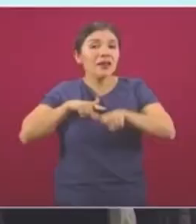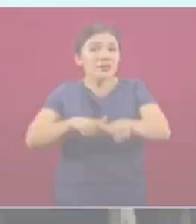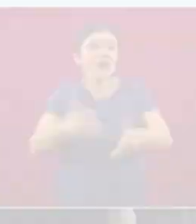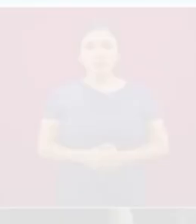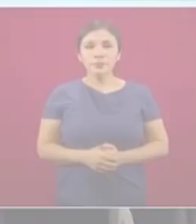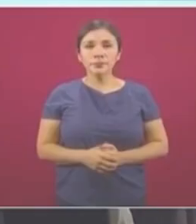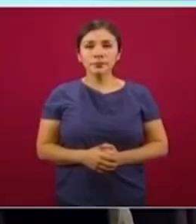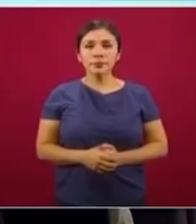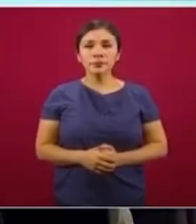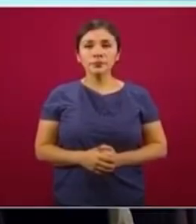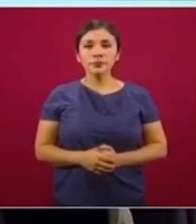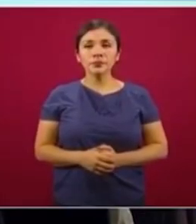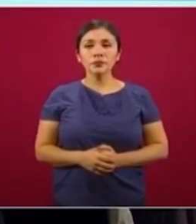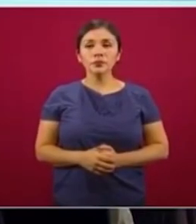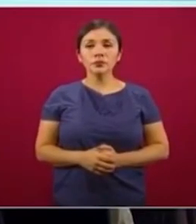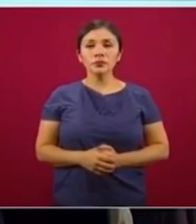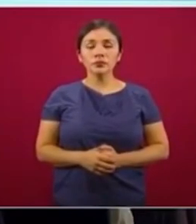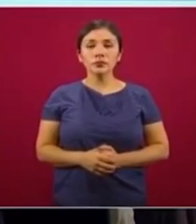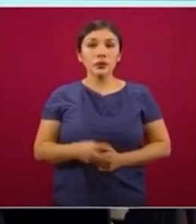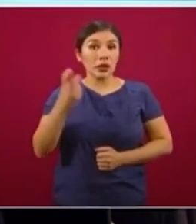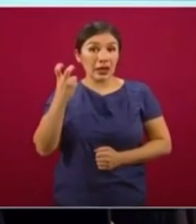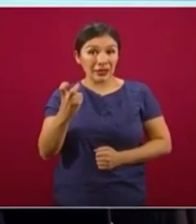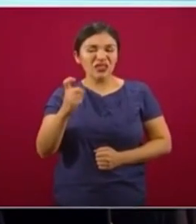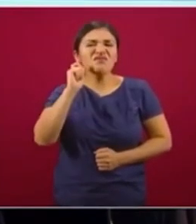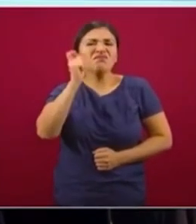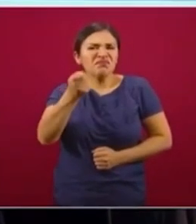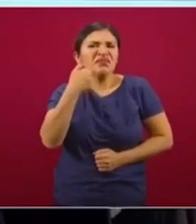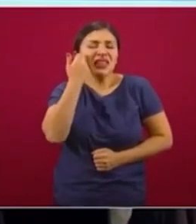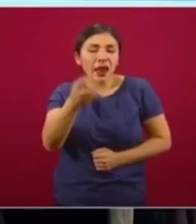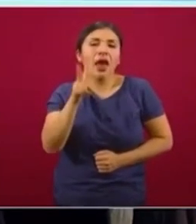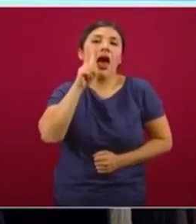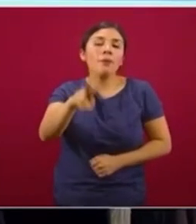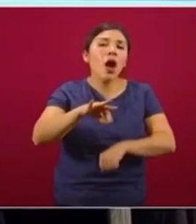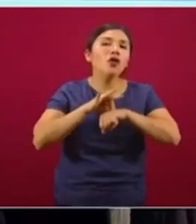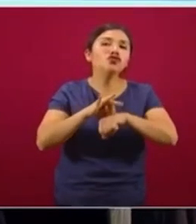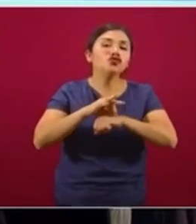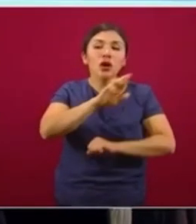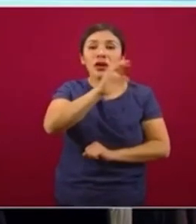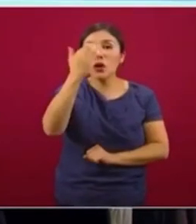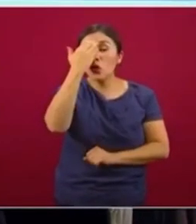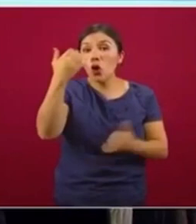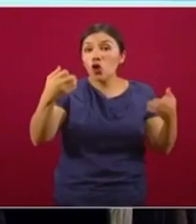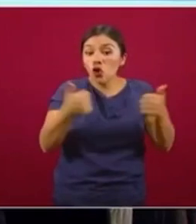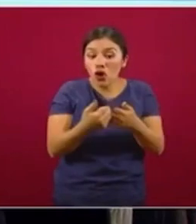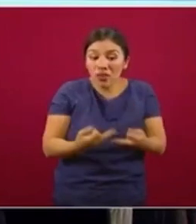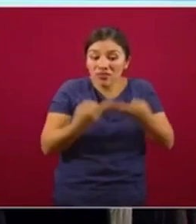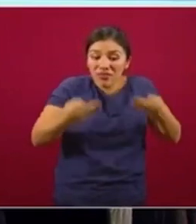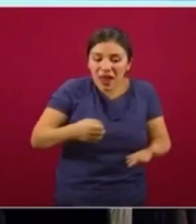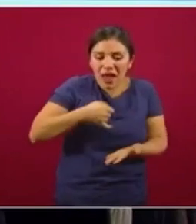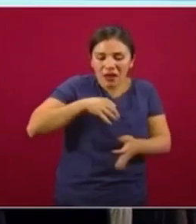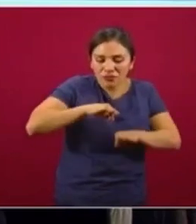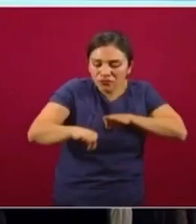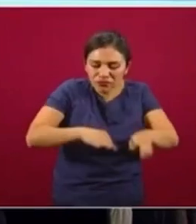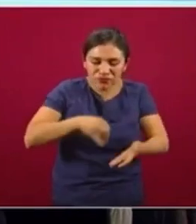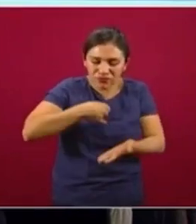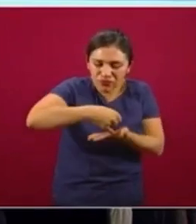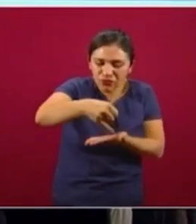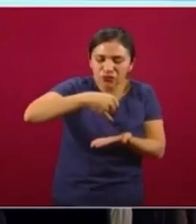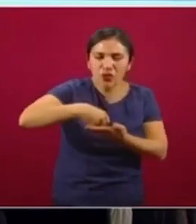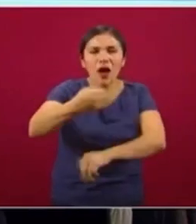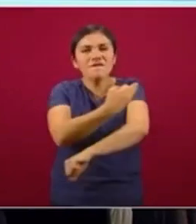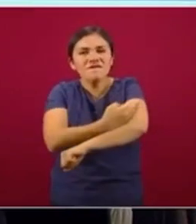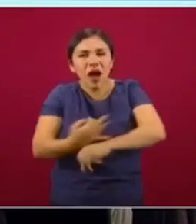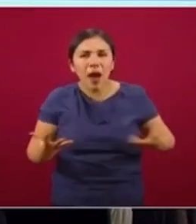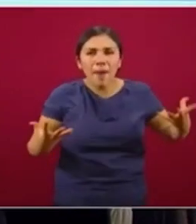desarrollando. Al final de cuentas, lo que queremos es reconocer que es a través de la agricultura familiar, a través del trabajo que